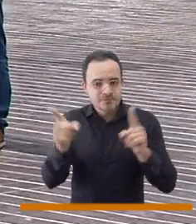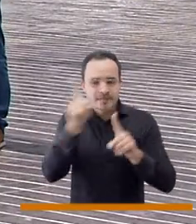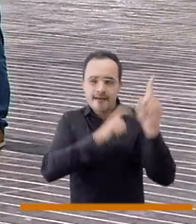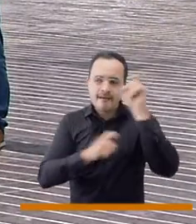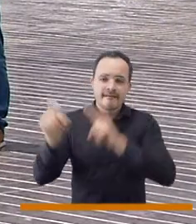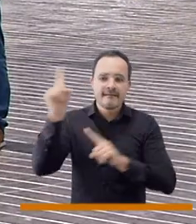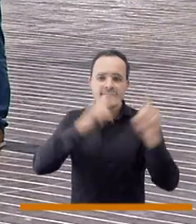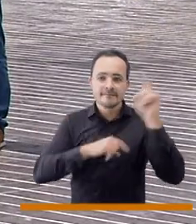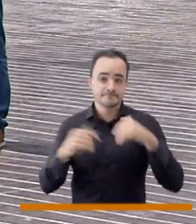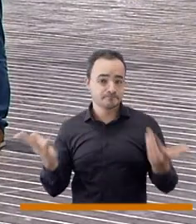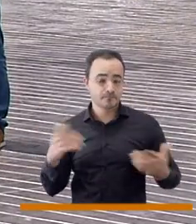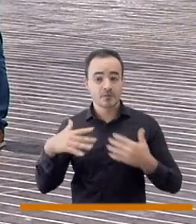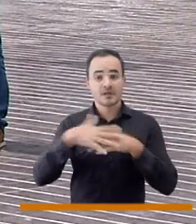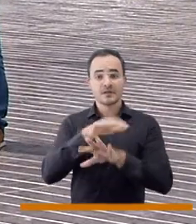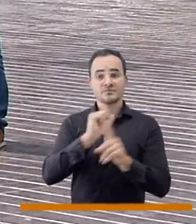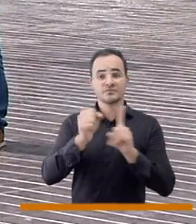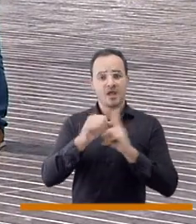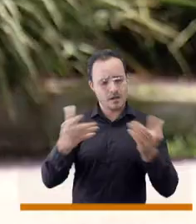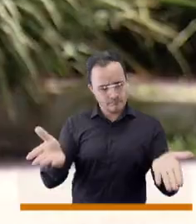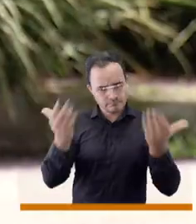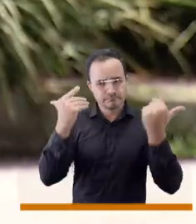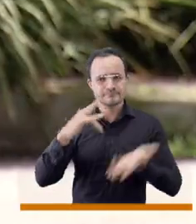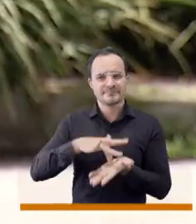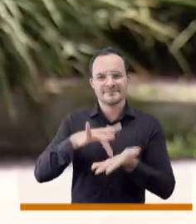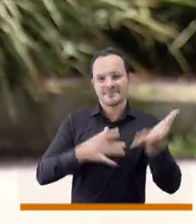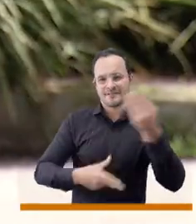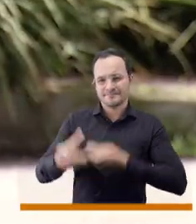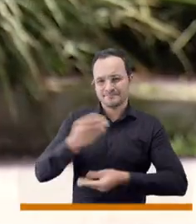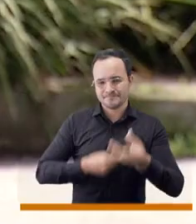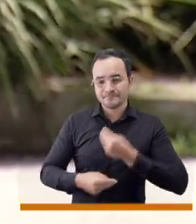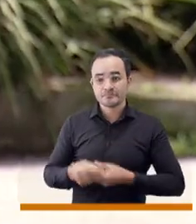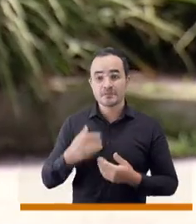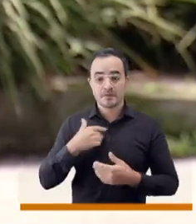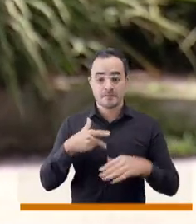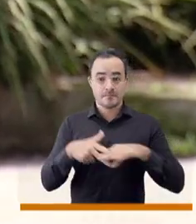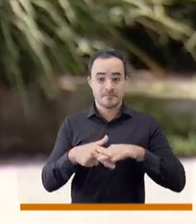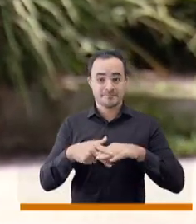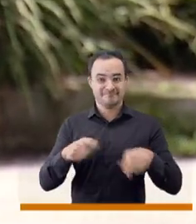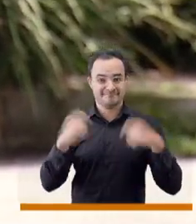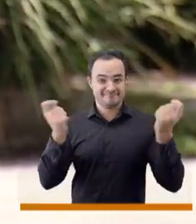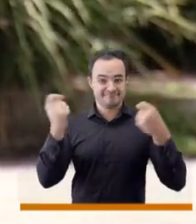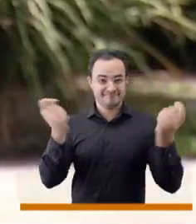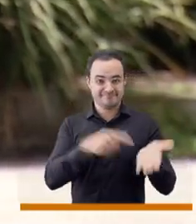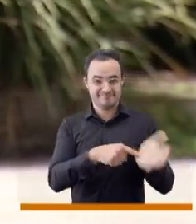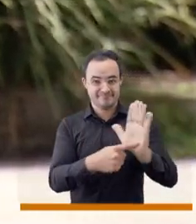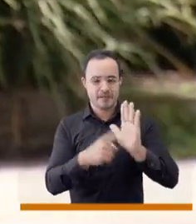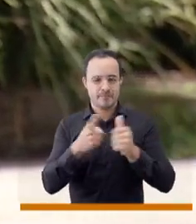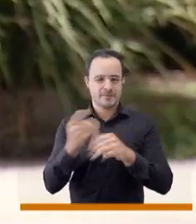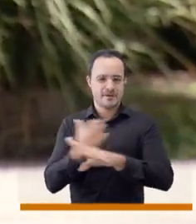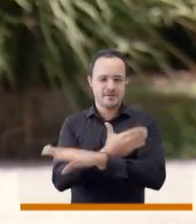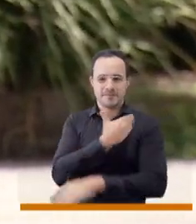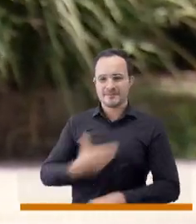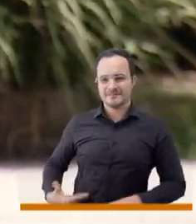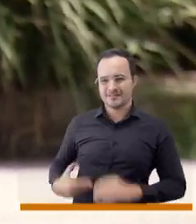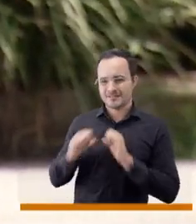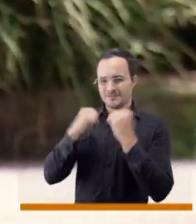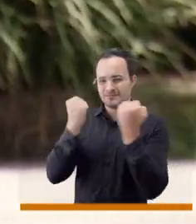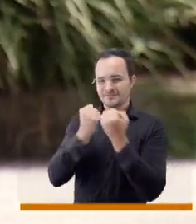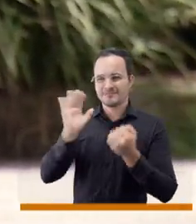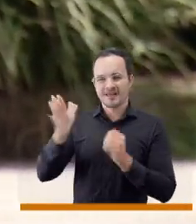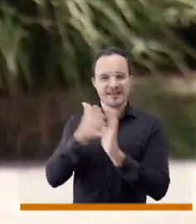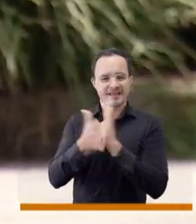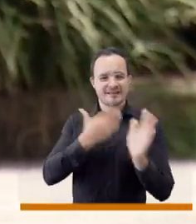concejal muy bien y nosotros entonces les dejamos también todas esas inquietudes ustedes en las redes sociales pueden seguir